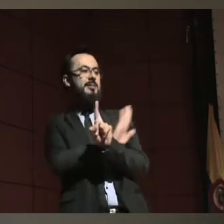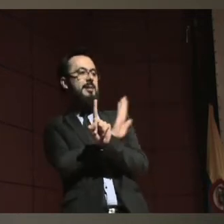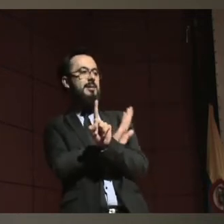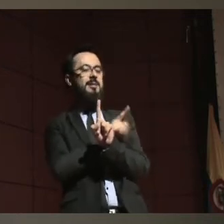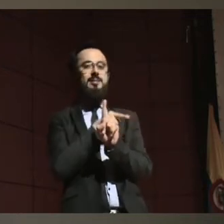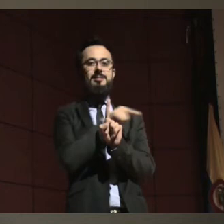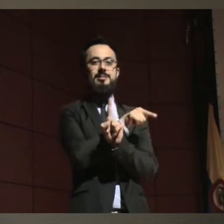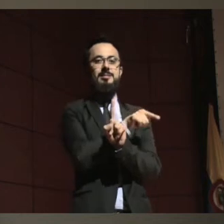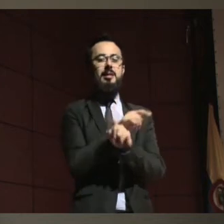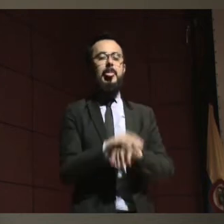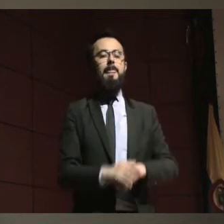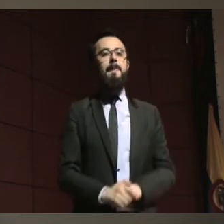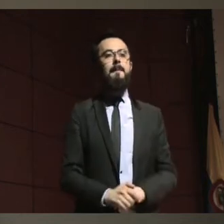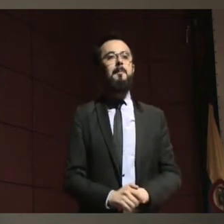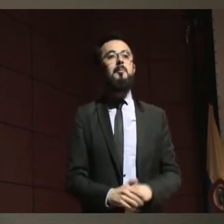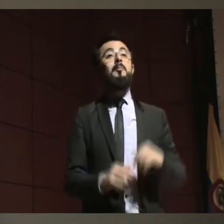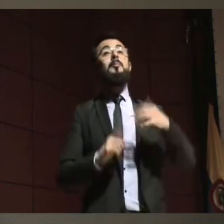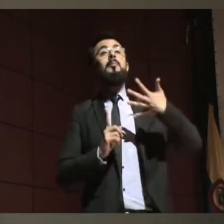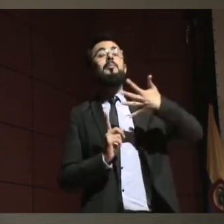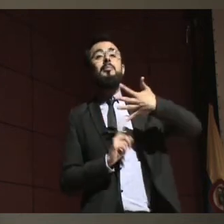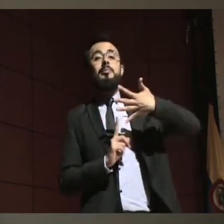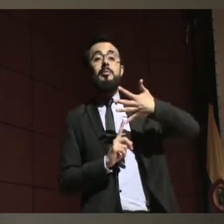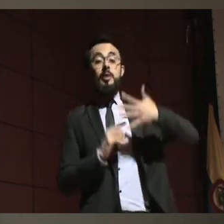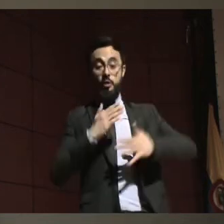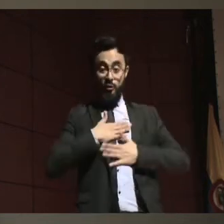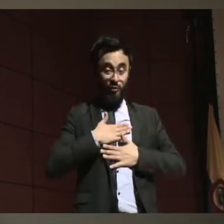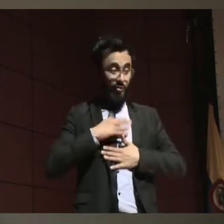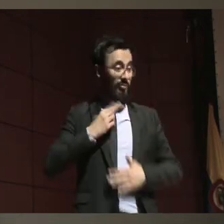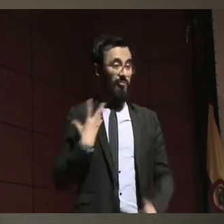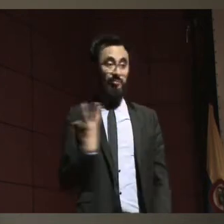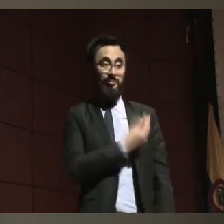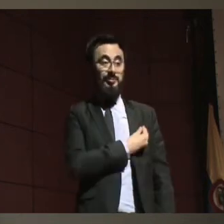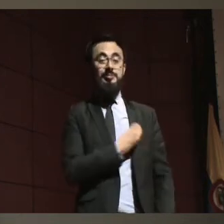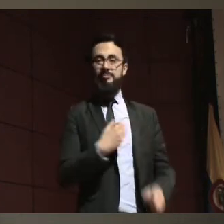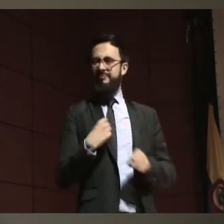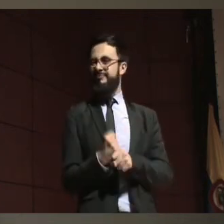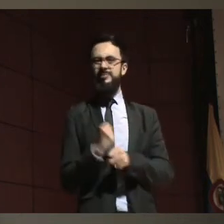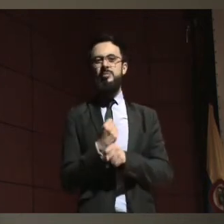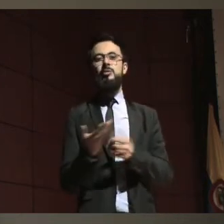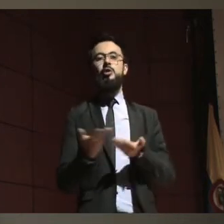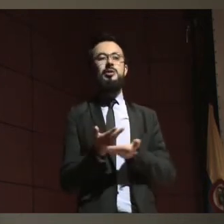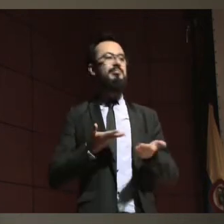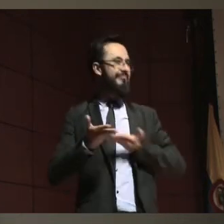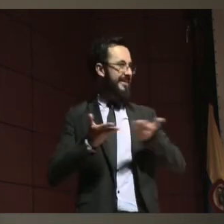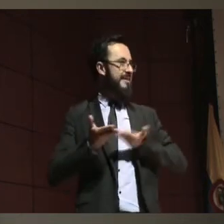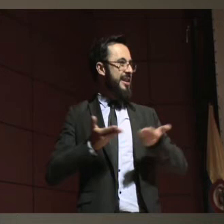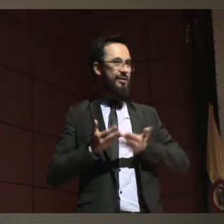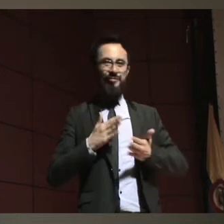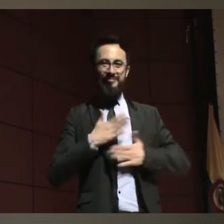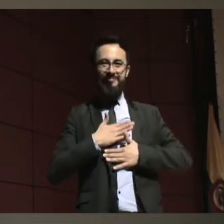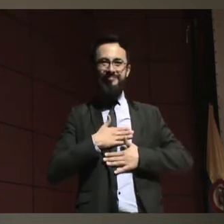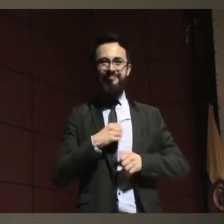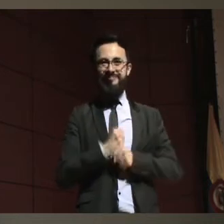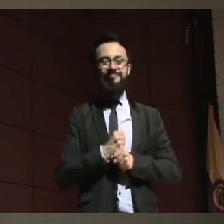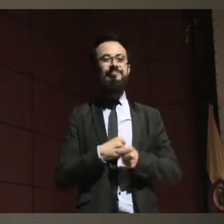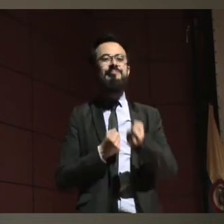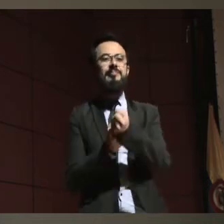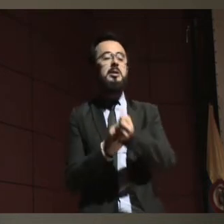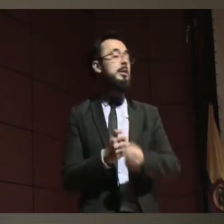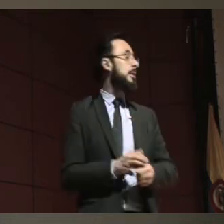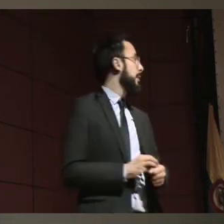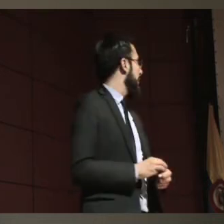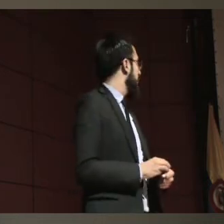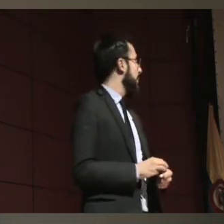Indica sobre todo a nosotros que estamos en prestación de servicios y que estamos trabajando con personas con discapacidad, cuáles son los